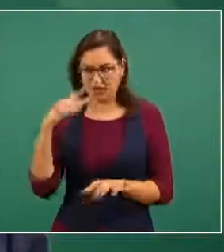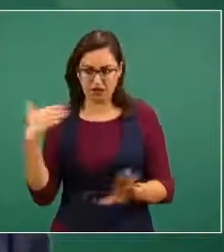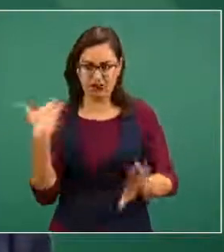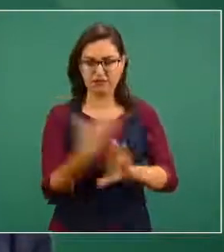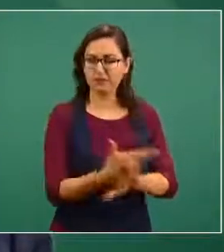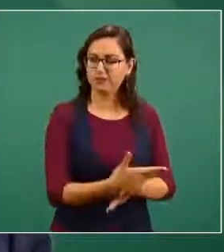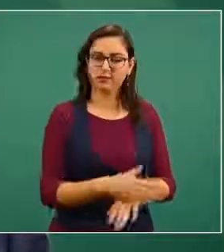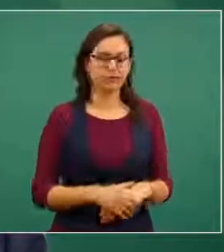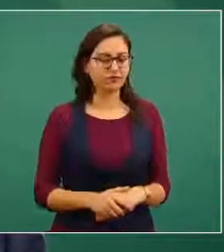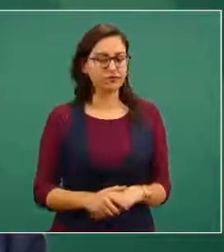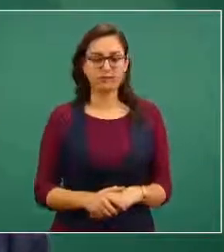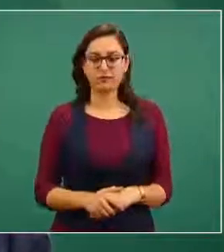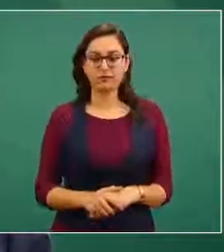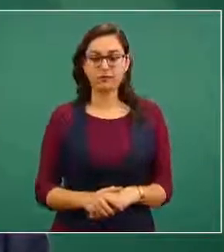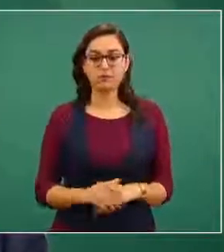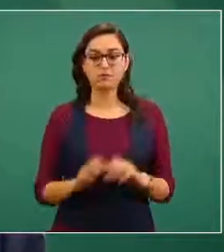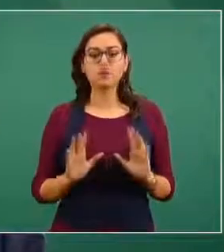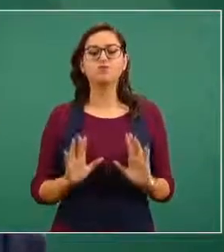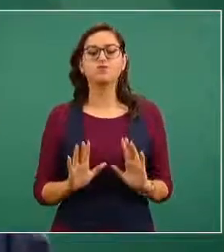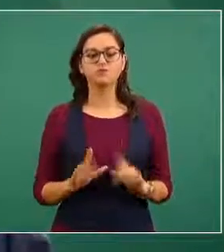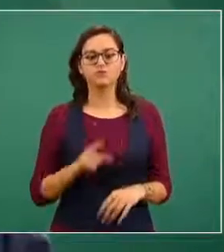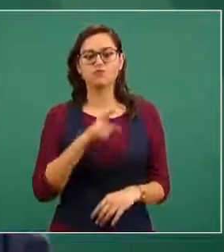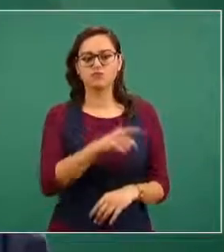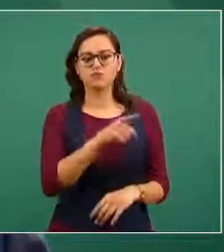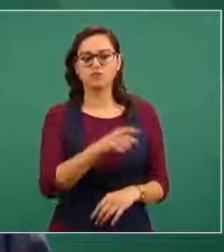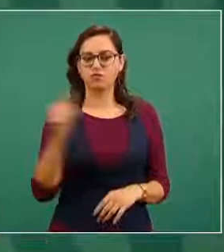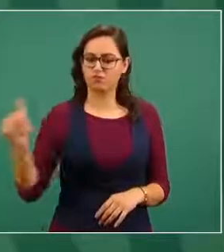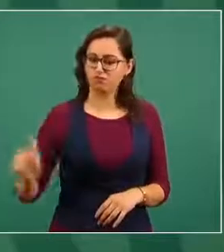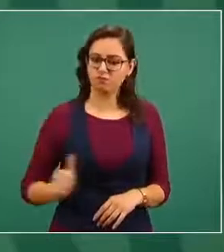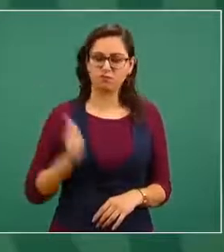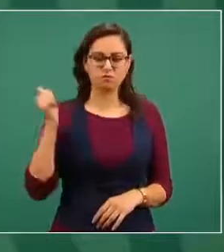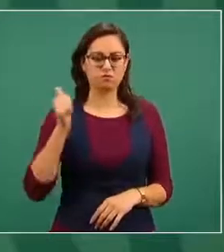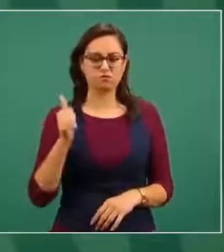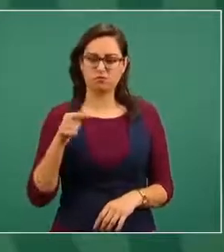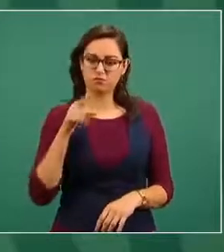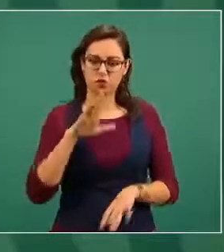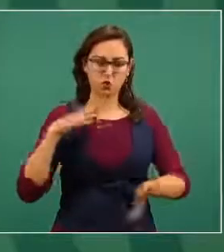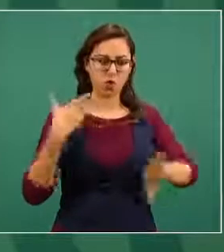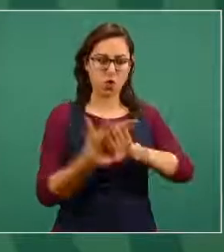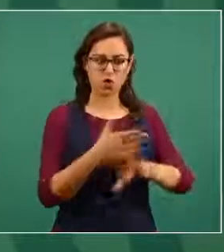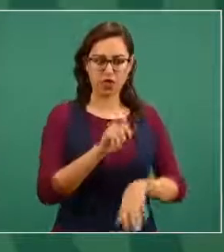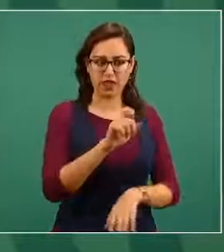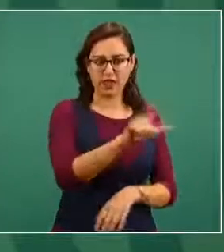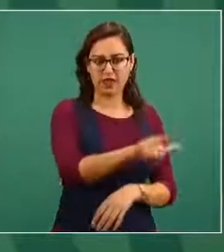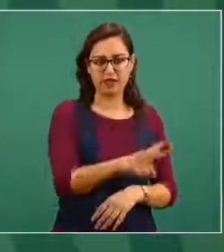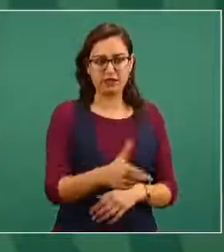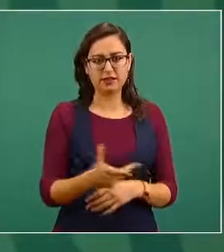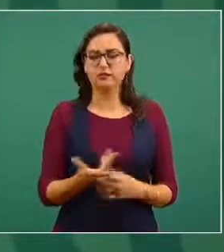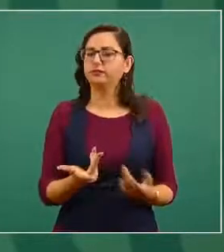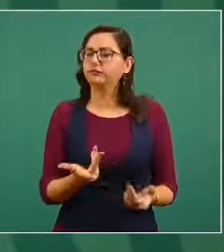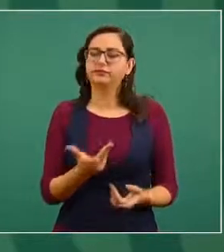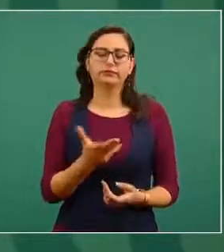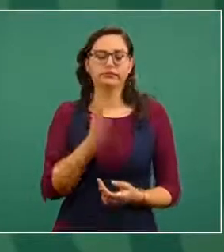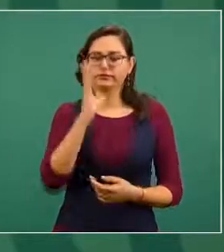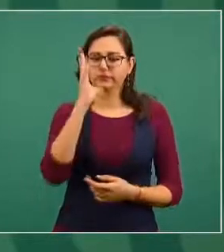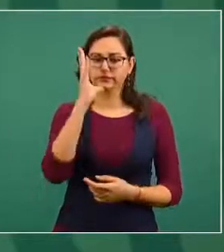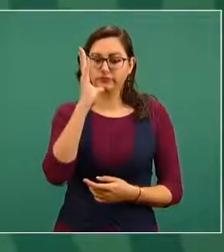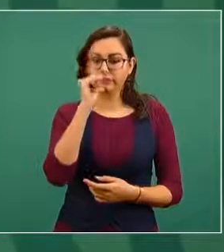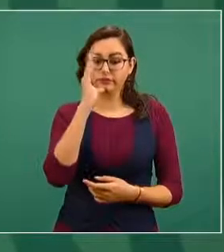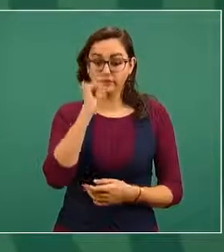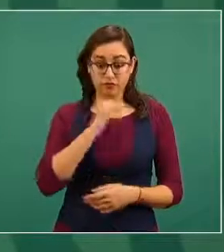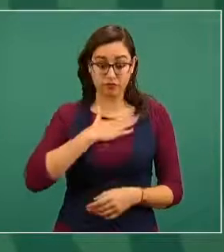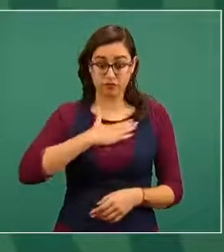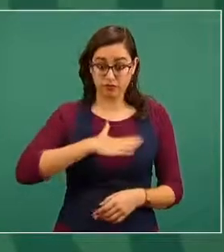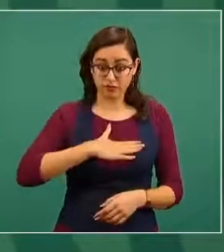o usar archivos expiatorios como se utilizaba antes también la justicia no sólo es